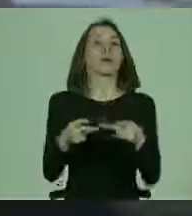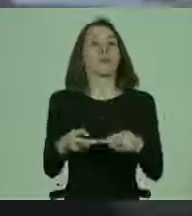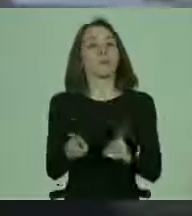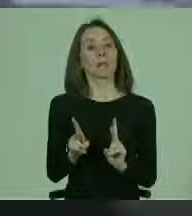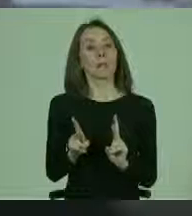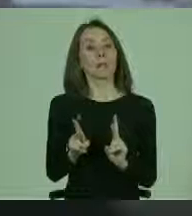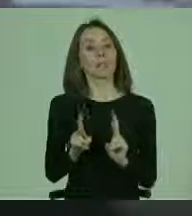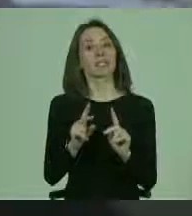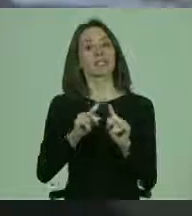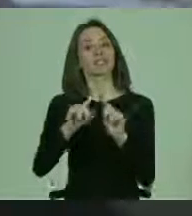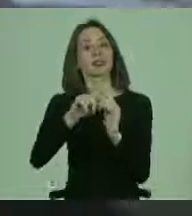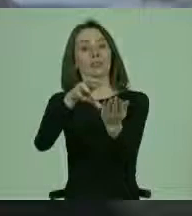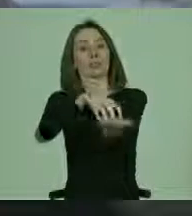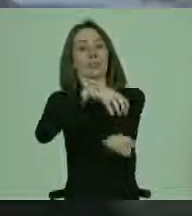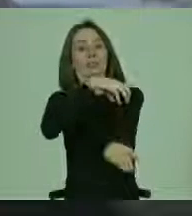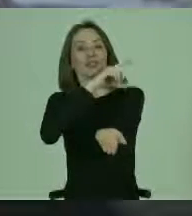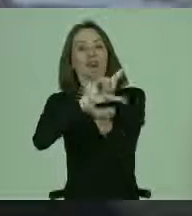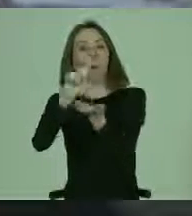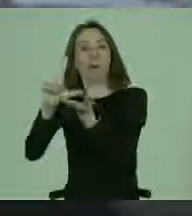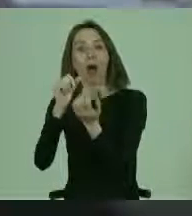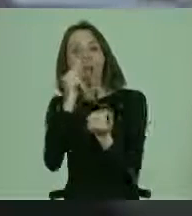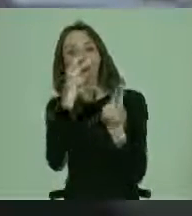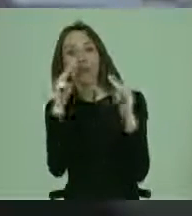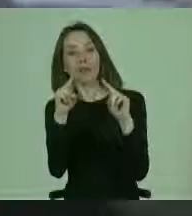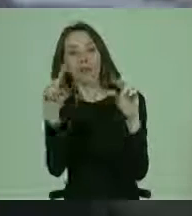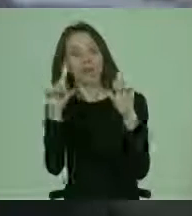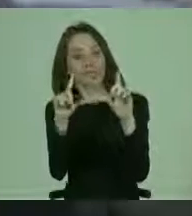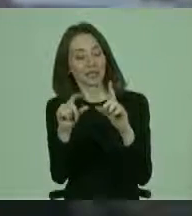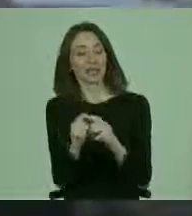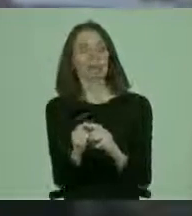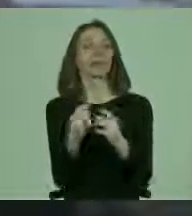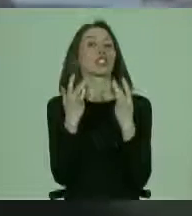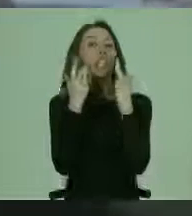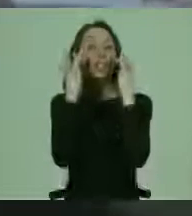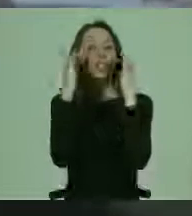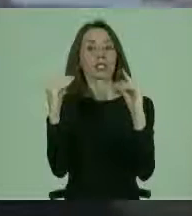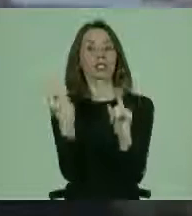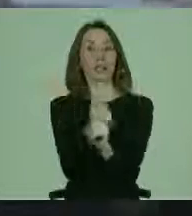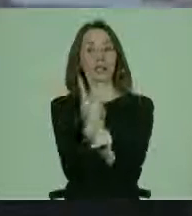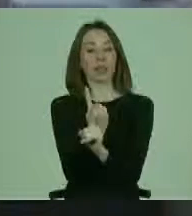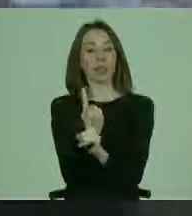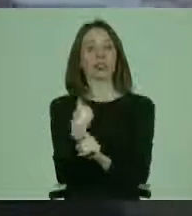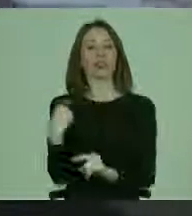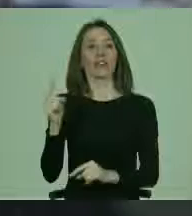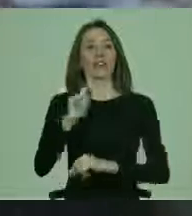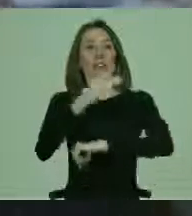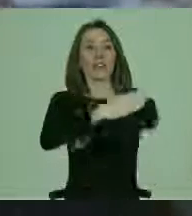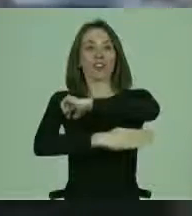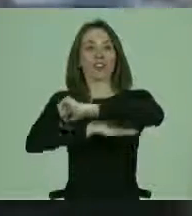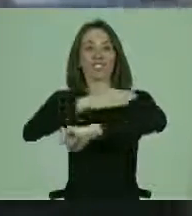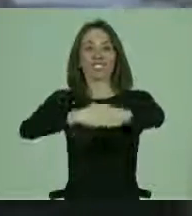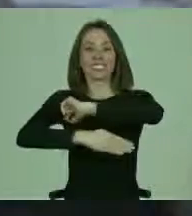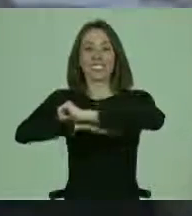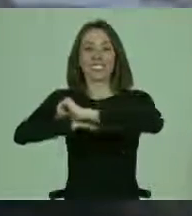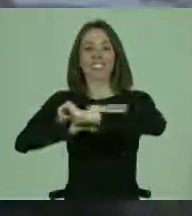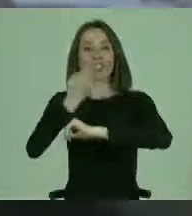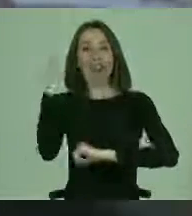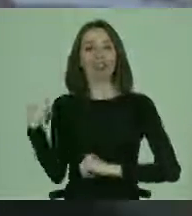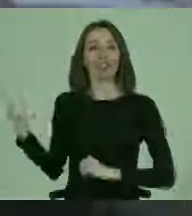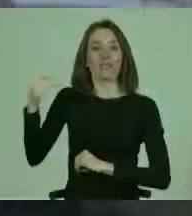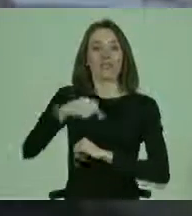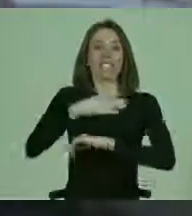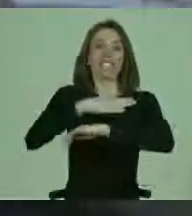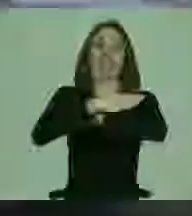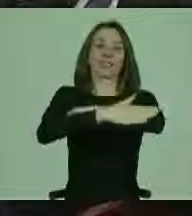llegar a distintas partes. Estoy muy contenta que en este diálogo vengo sin el yeso al cual vine la vez